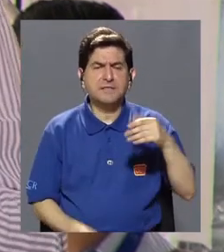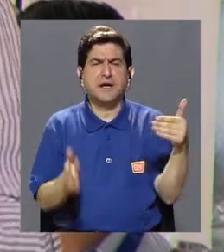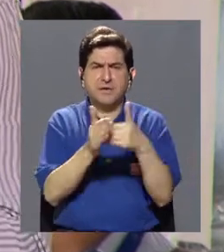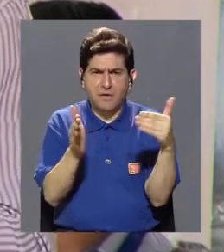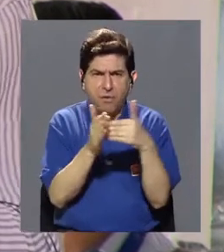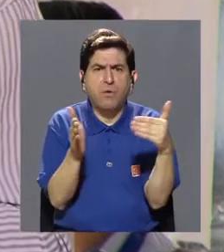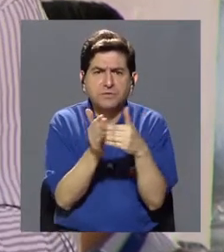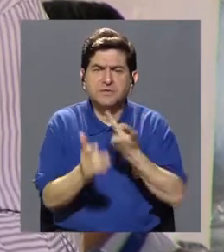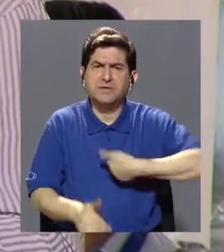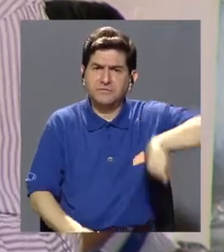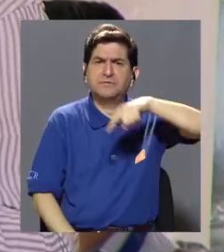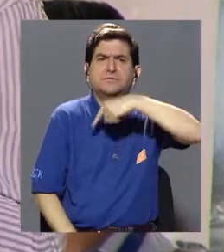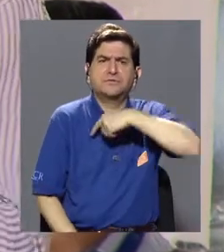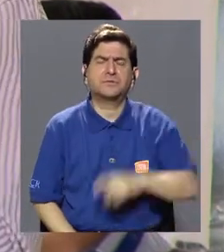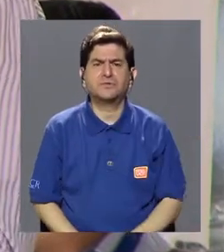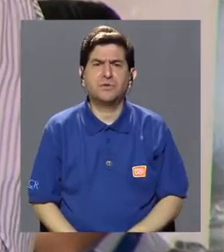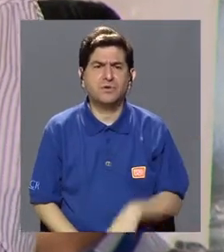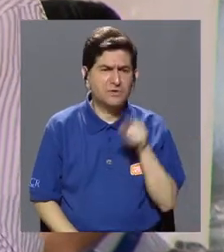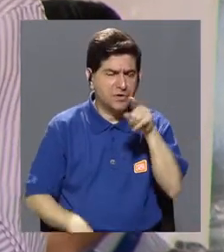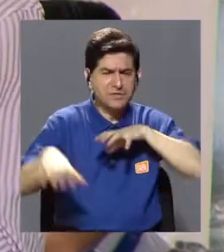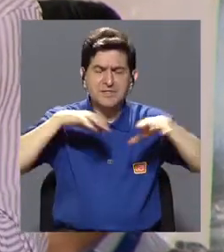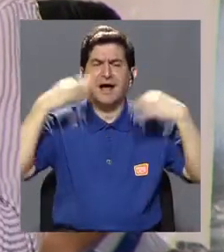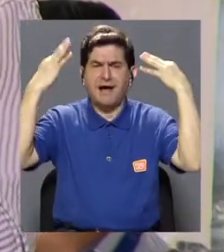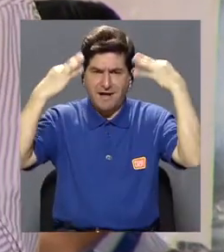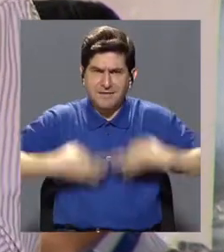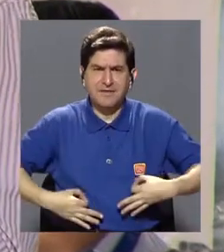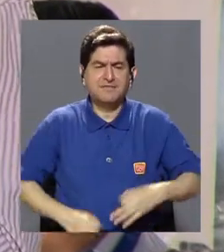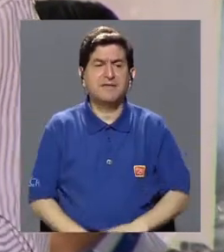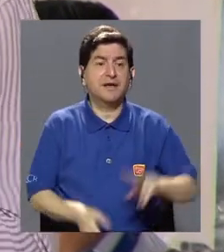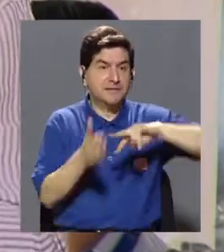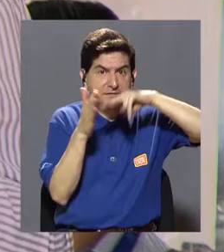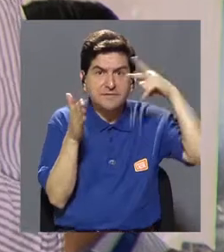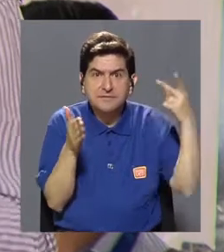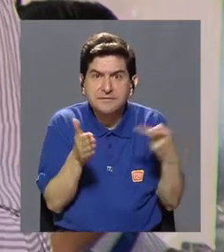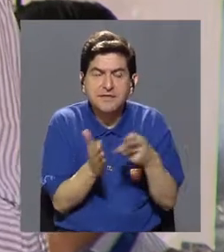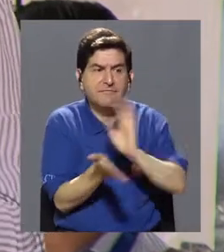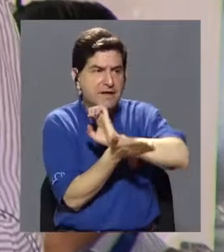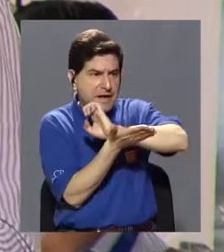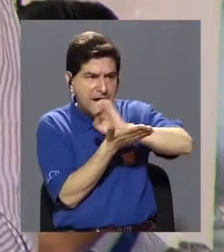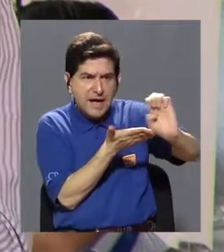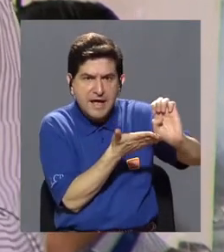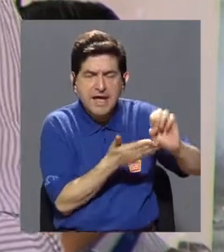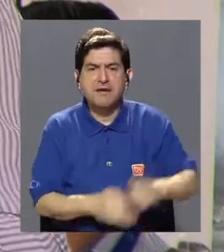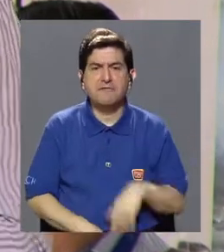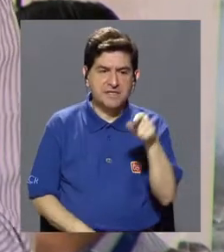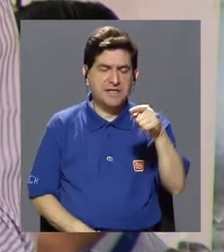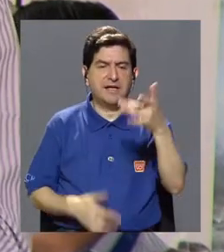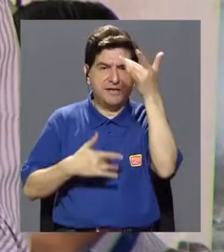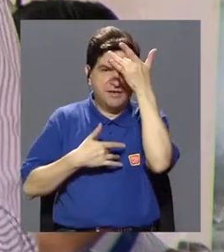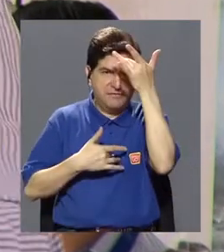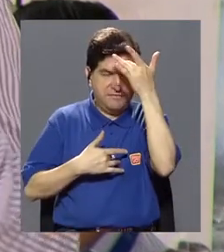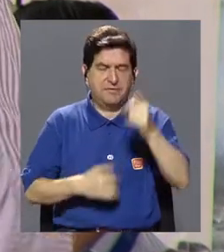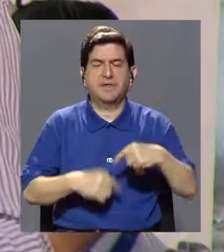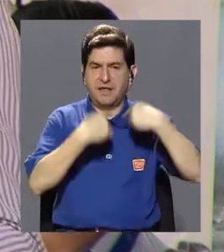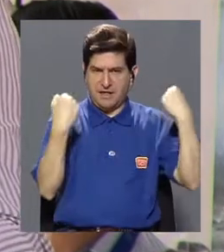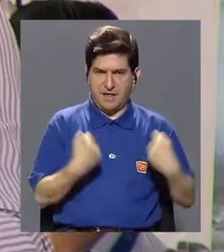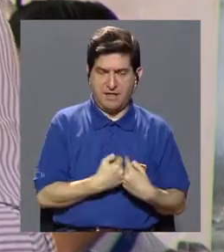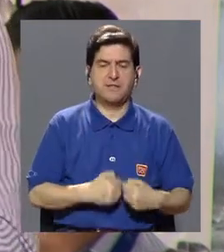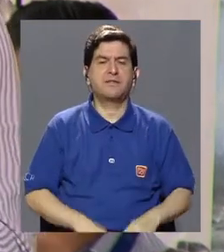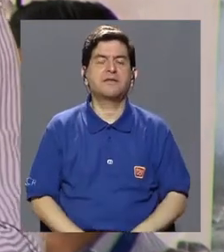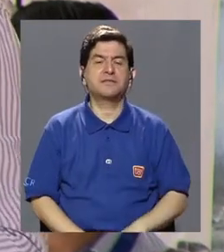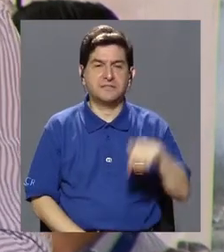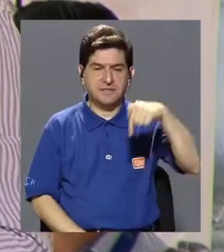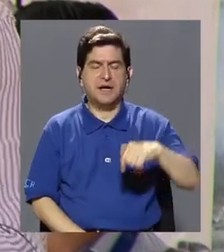recuperar nuevamente la generación de actividad física que nos lleve a evitar y prevenir este tipo de enfermedades. Desde la